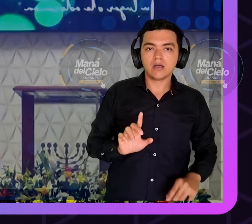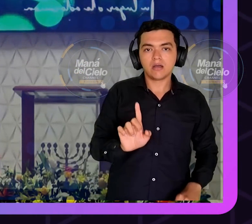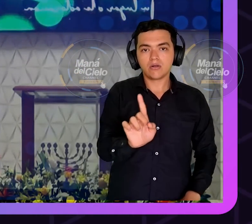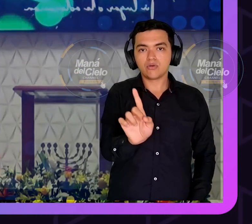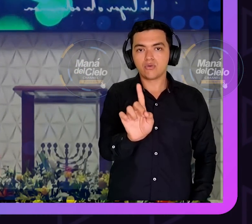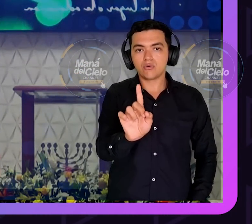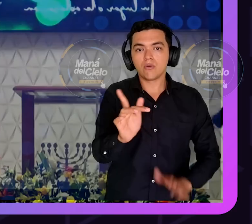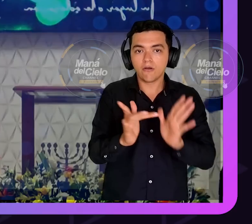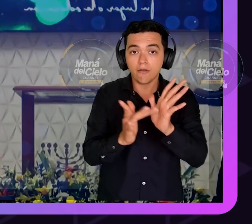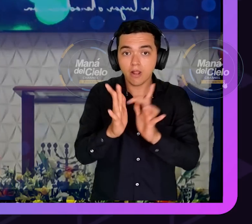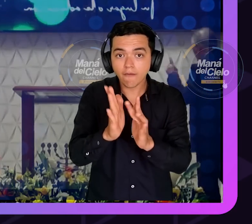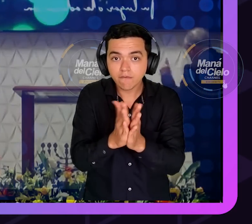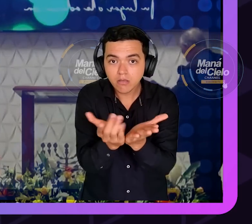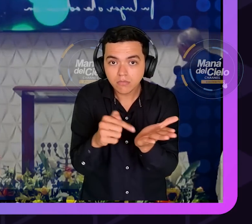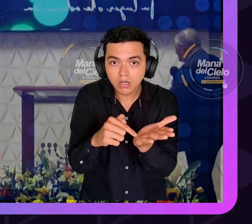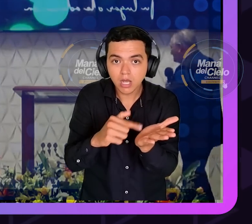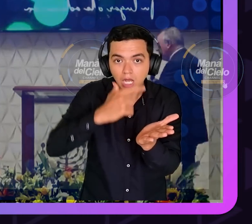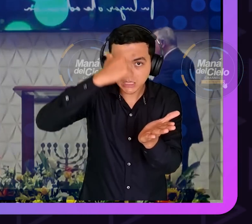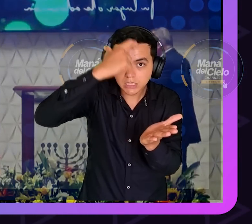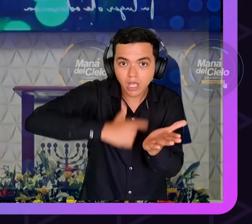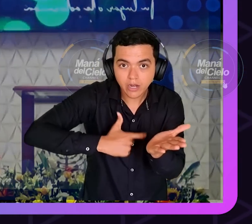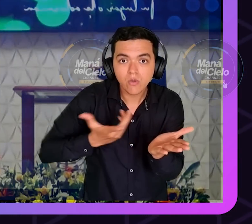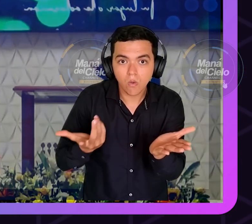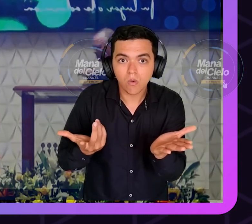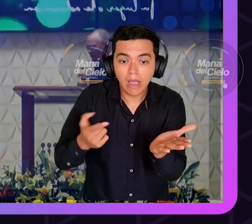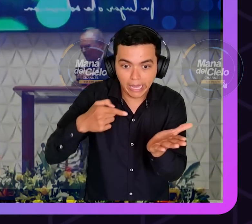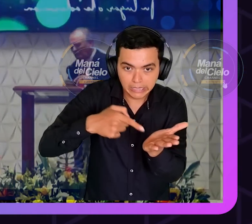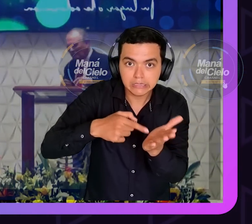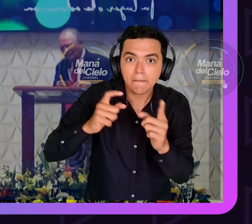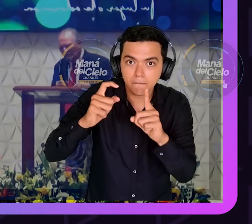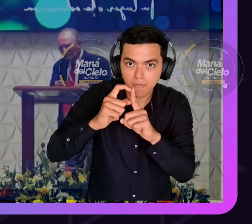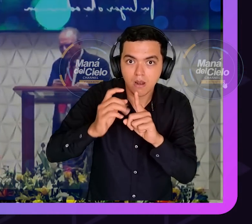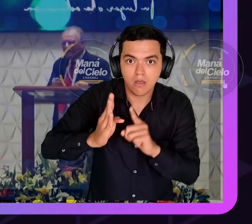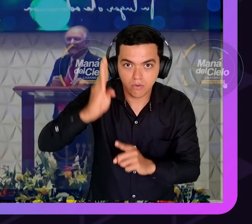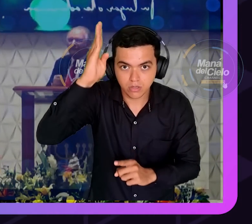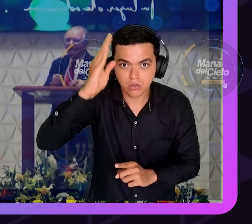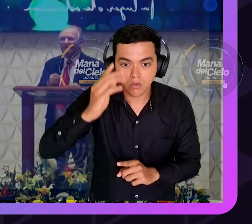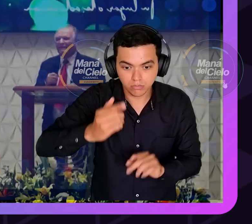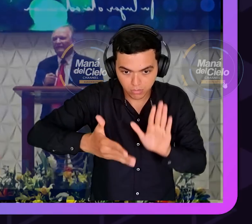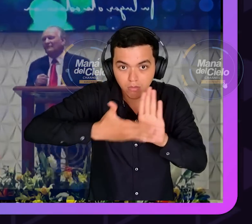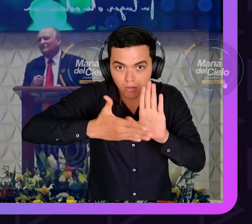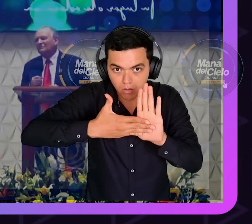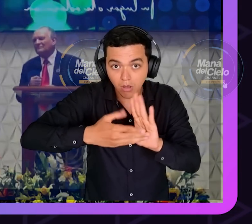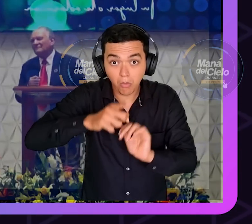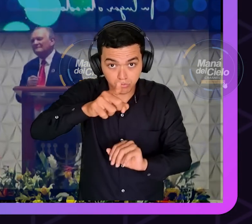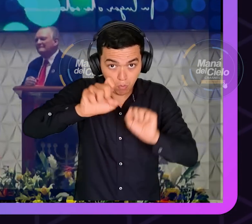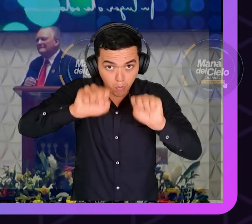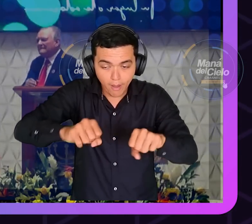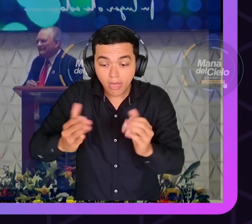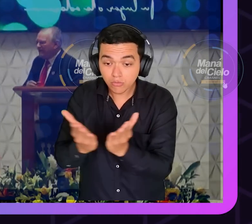y hablar con seguridad de que este libro es la palabra de Dios eso es